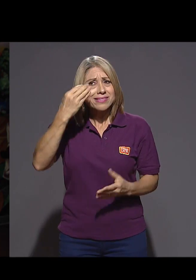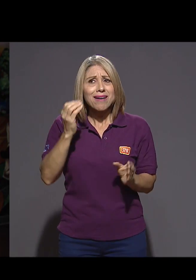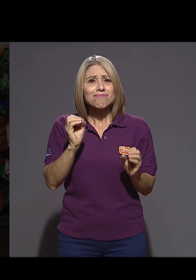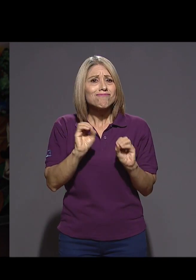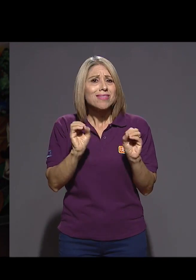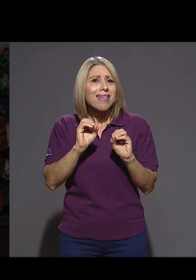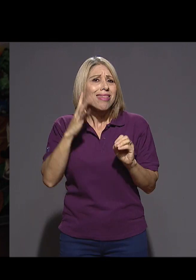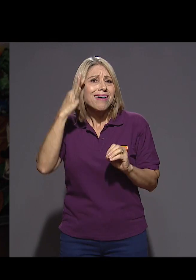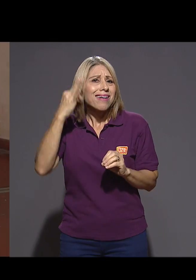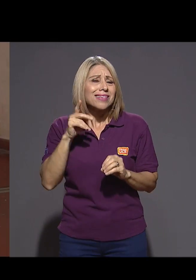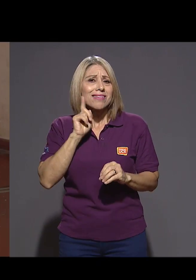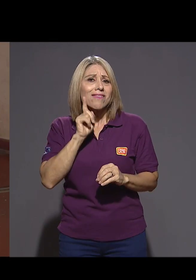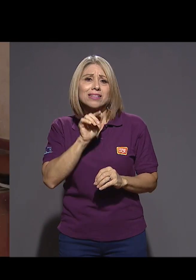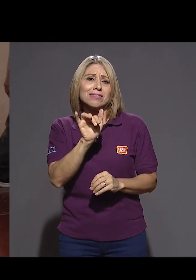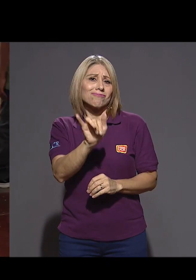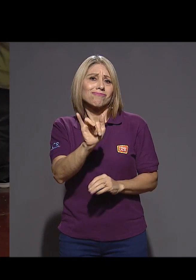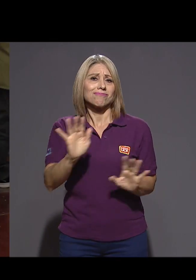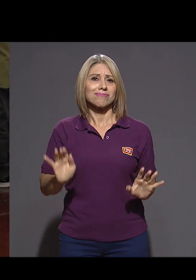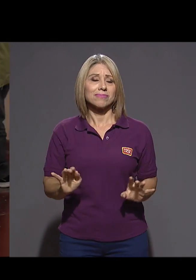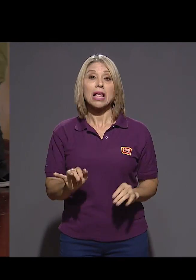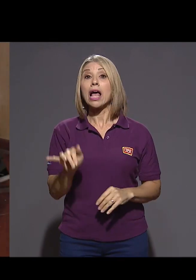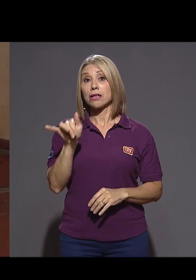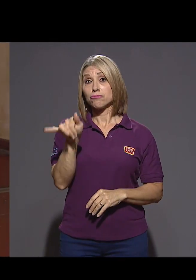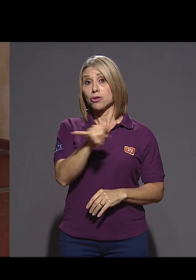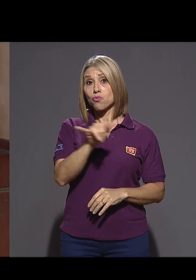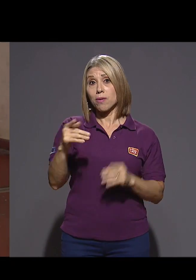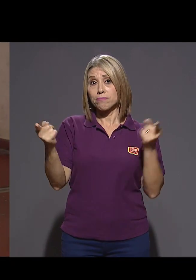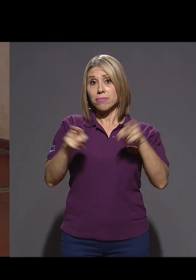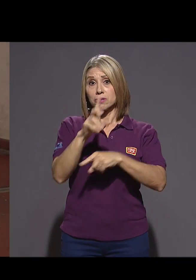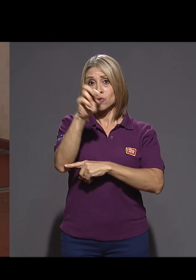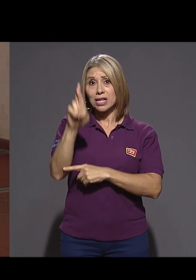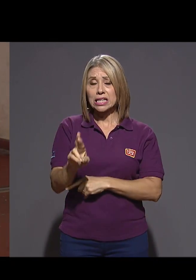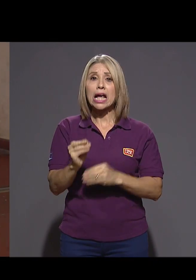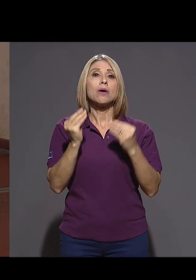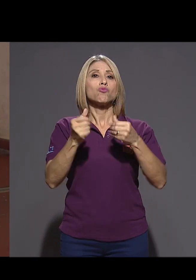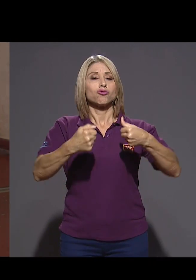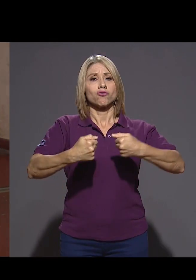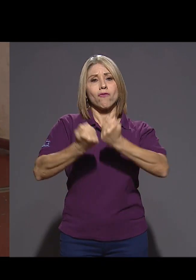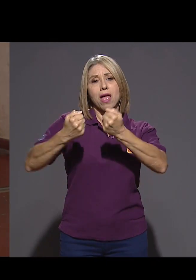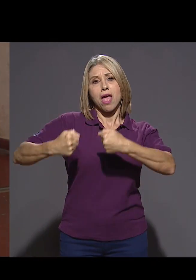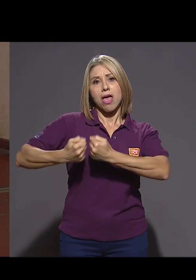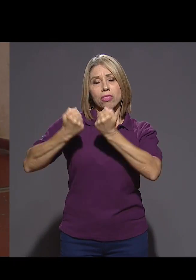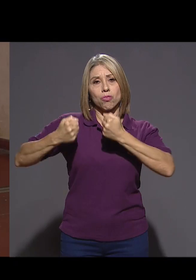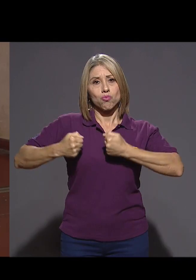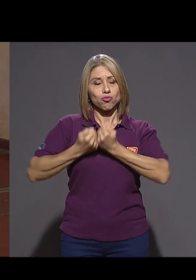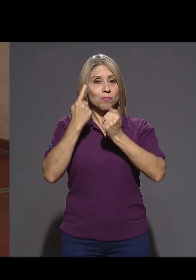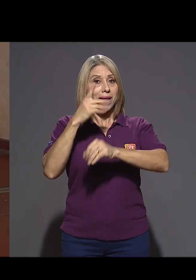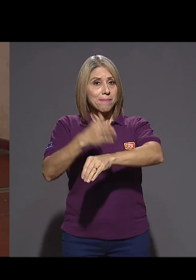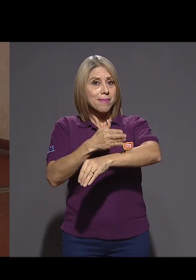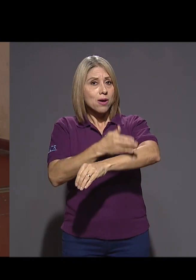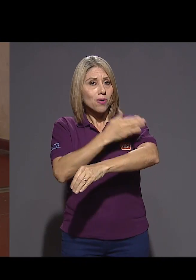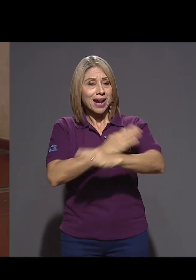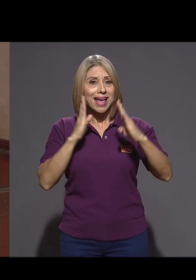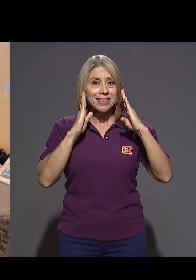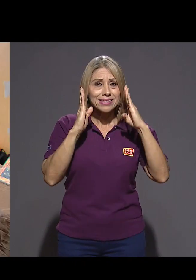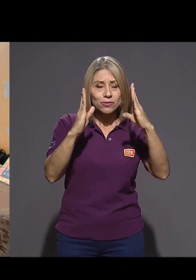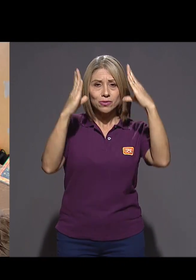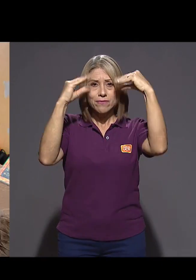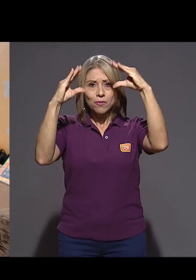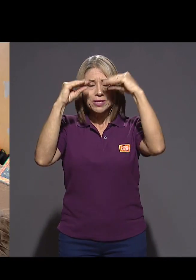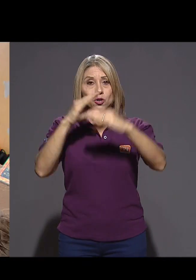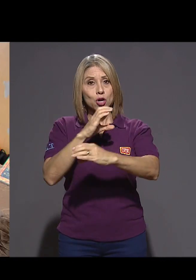prejuicios y ser como ellos son. Así como en Costa Rica los retos son muchísimos para mejorar las condiciones de atención,